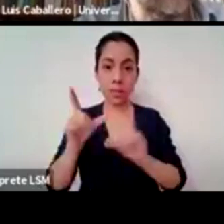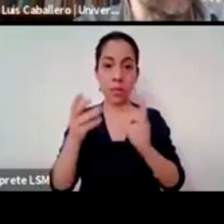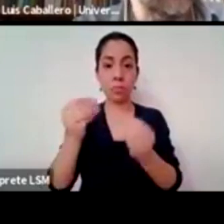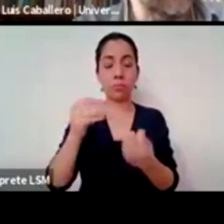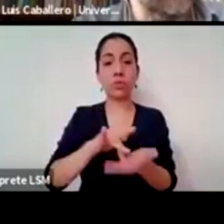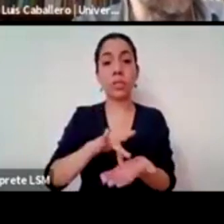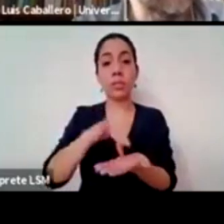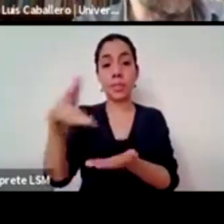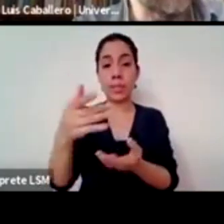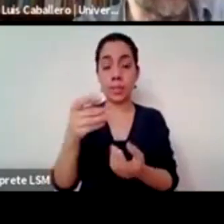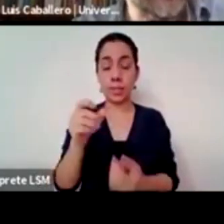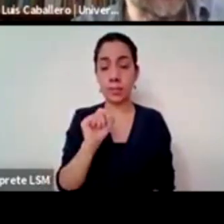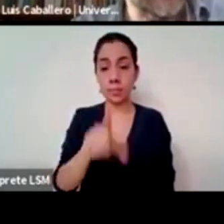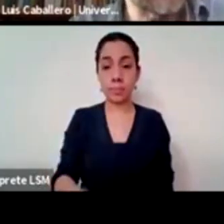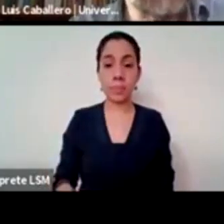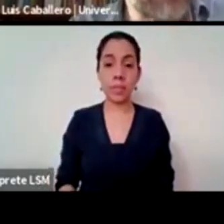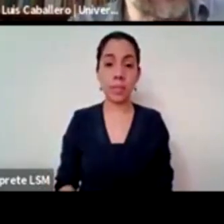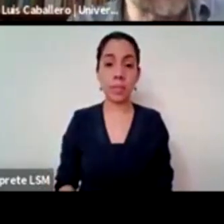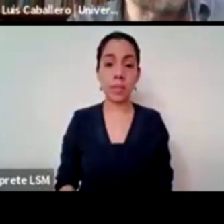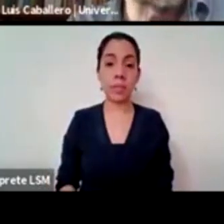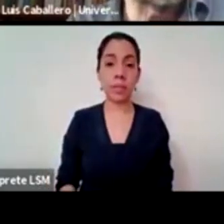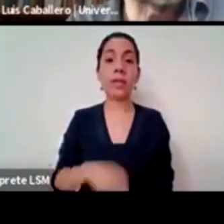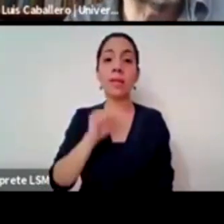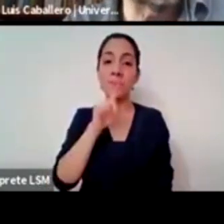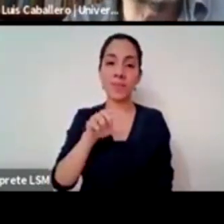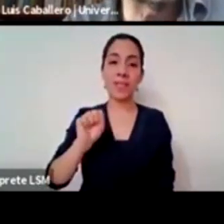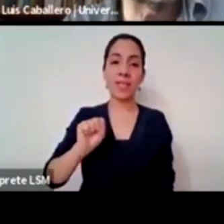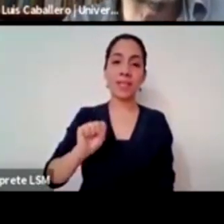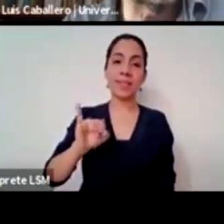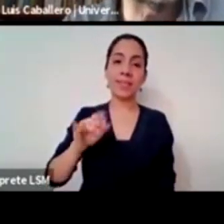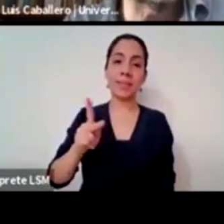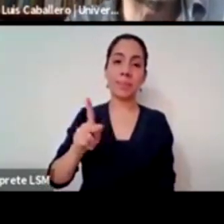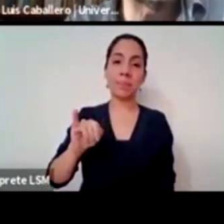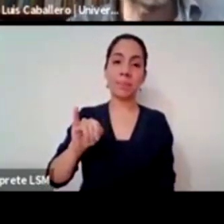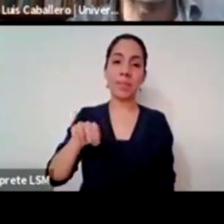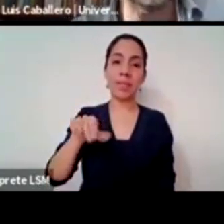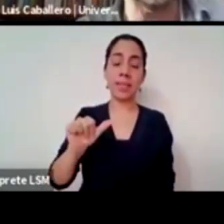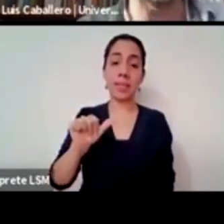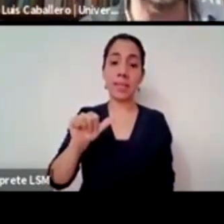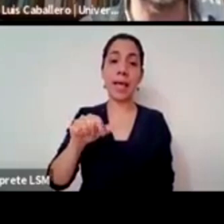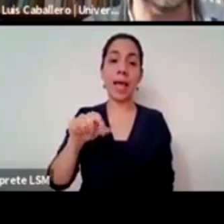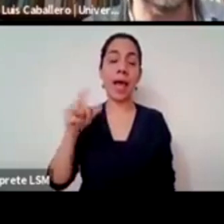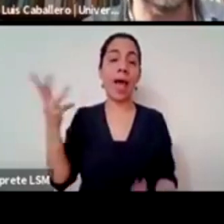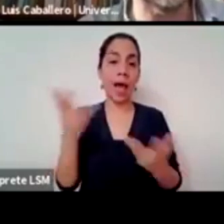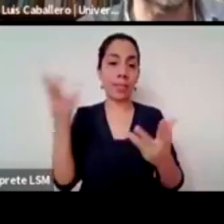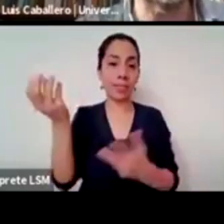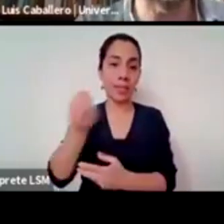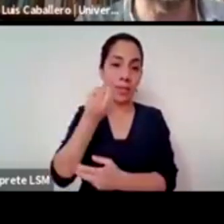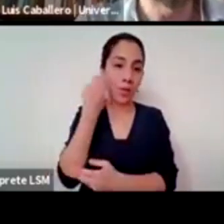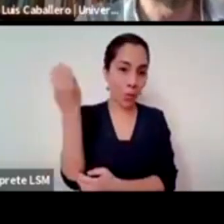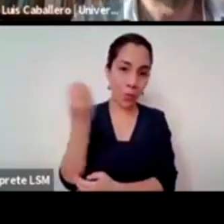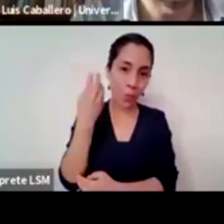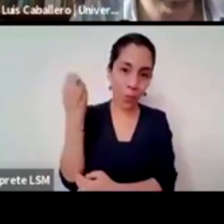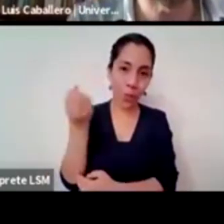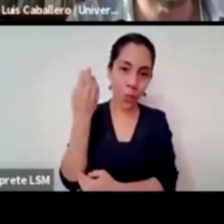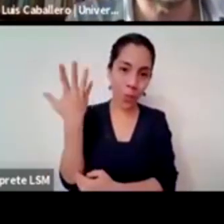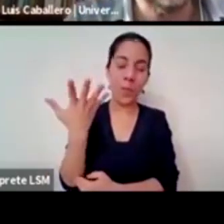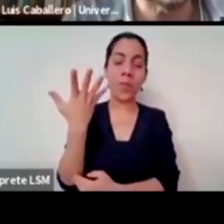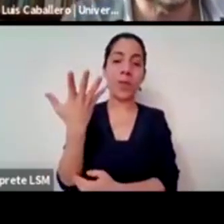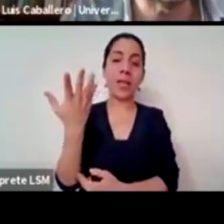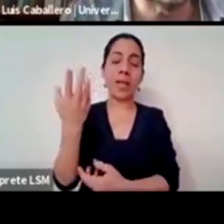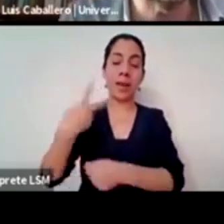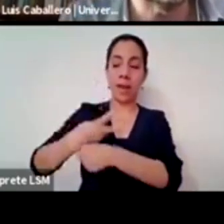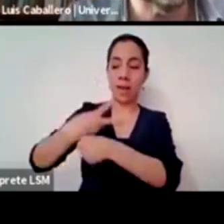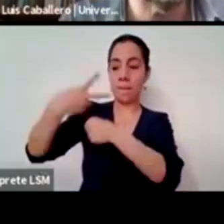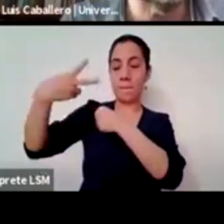personal y al CIPINA por estar haciendo estos foros e invitarme a la Secretaría de Gobernación a través de